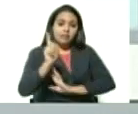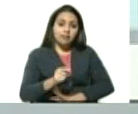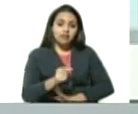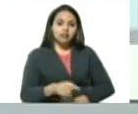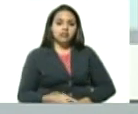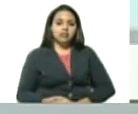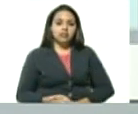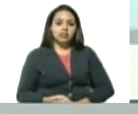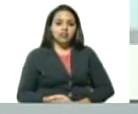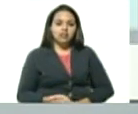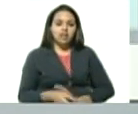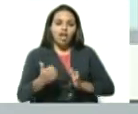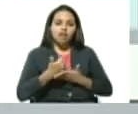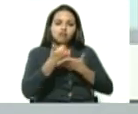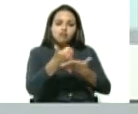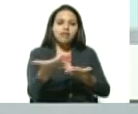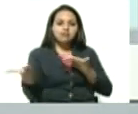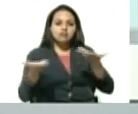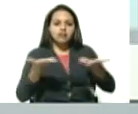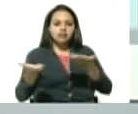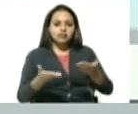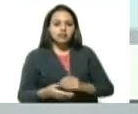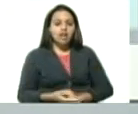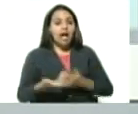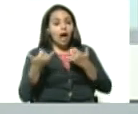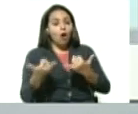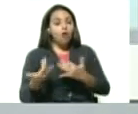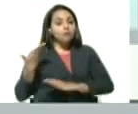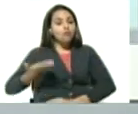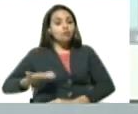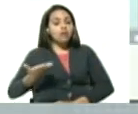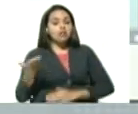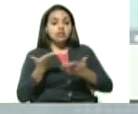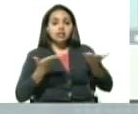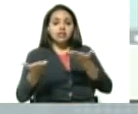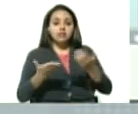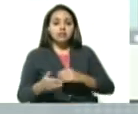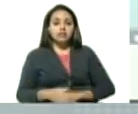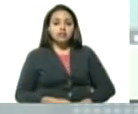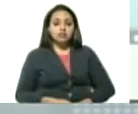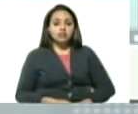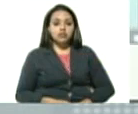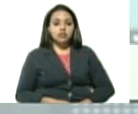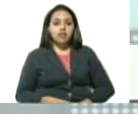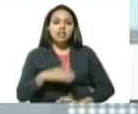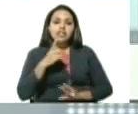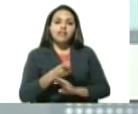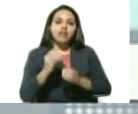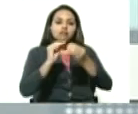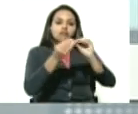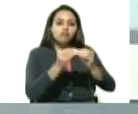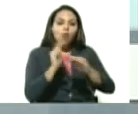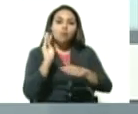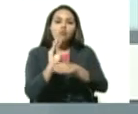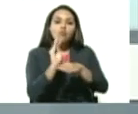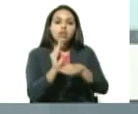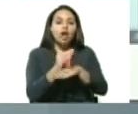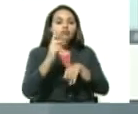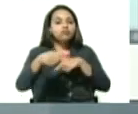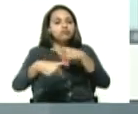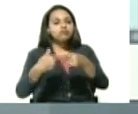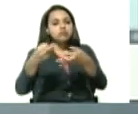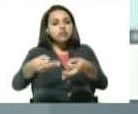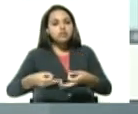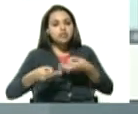prestar servicio. Ahora es clave el servicio que se presta, es clave el mantenimiento diario, es